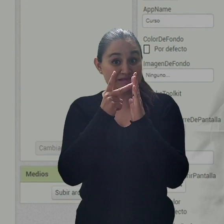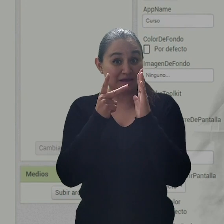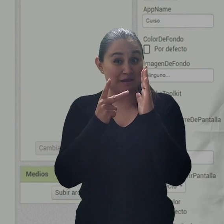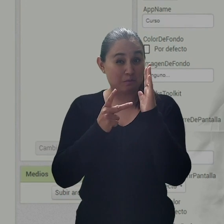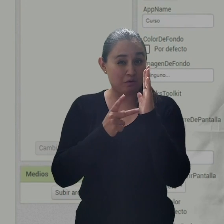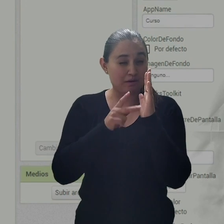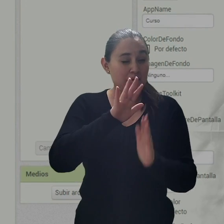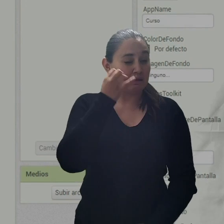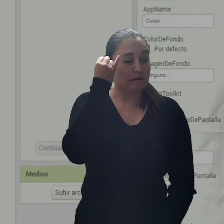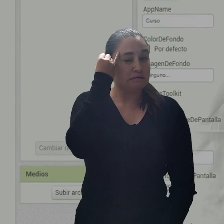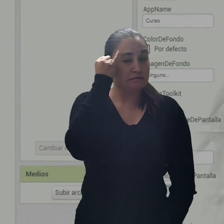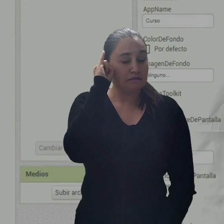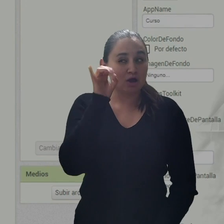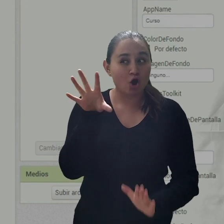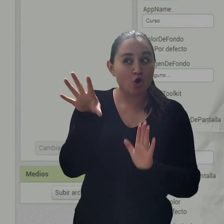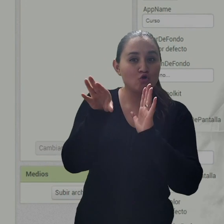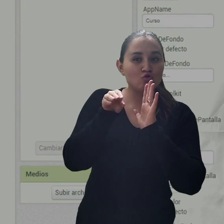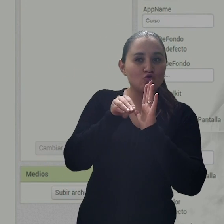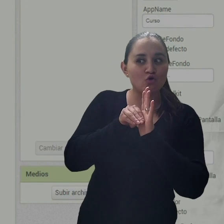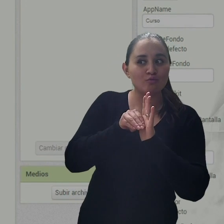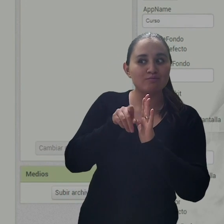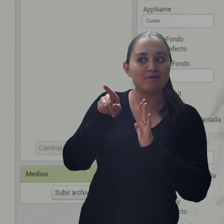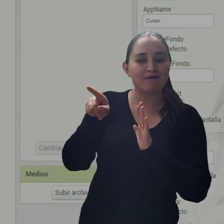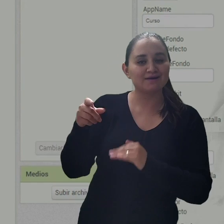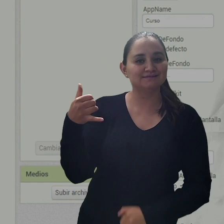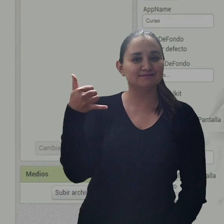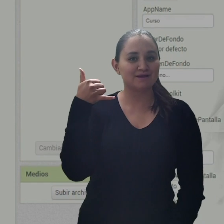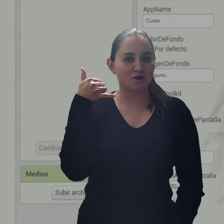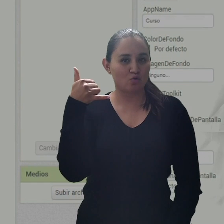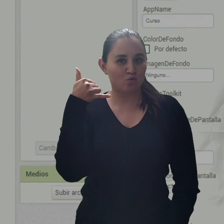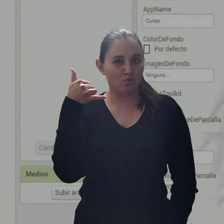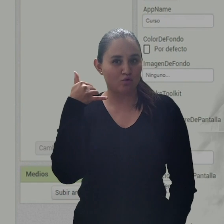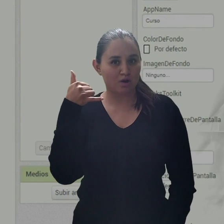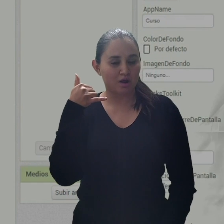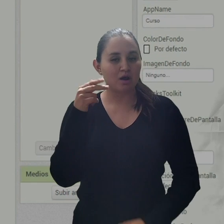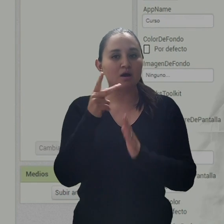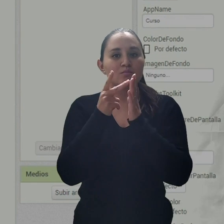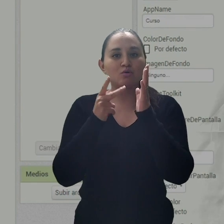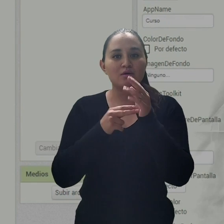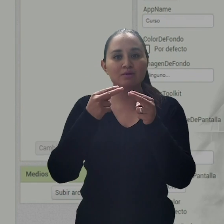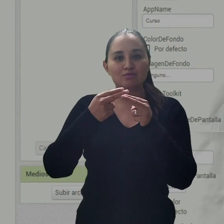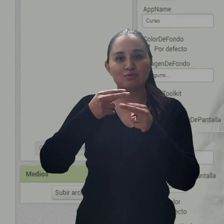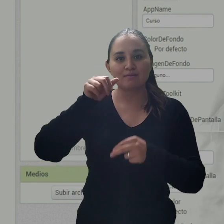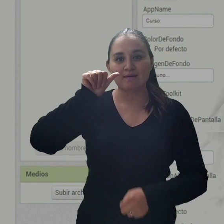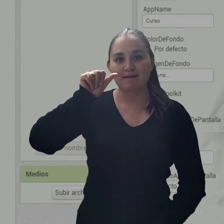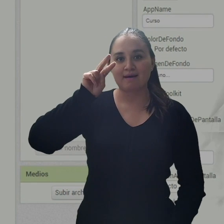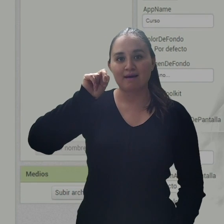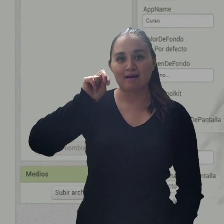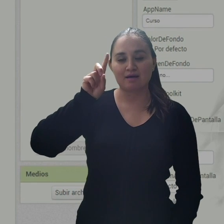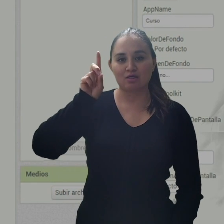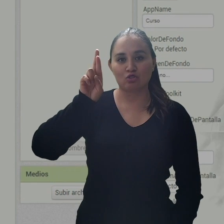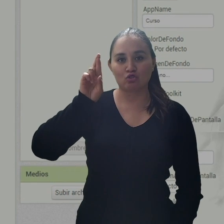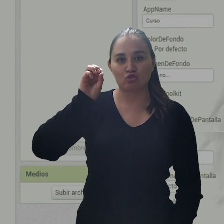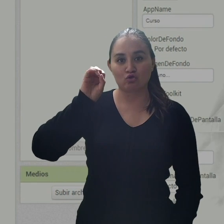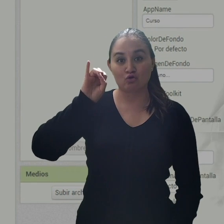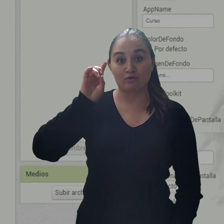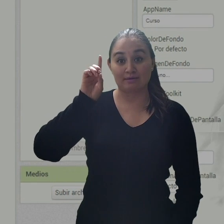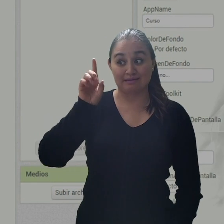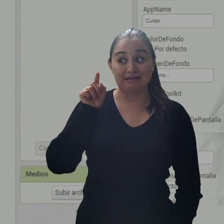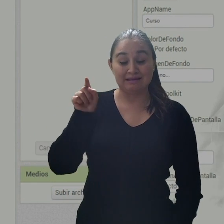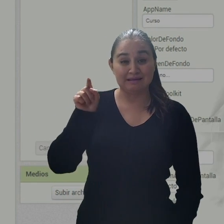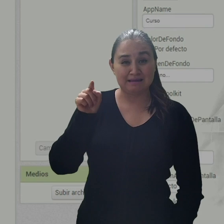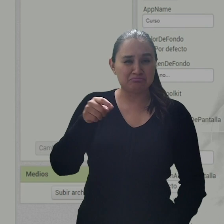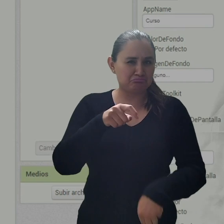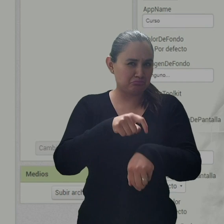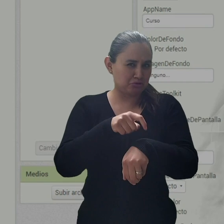simular el comportamiento de un dispositivo Android. Al programa emulador le toma algunos segundos